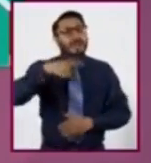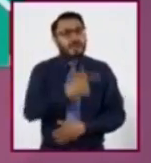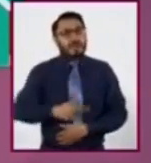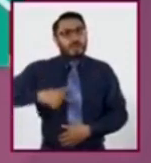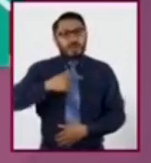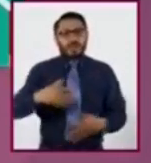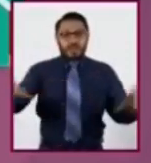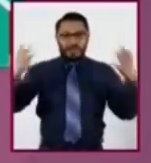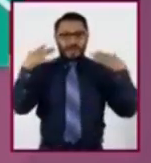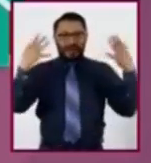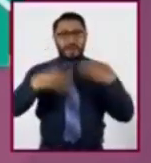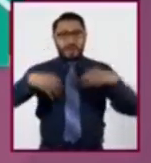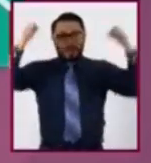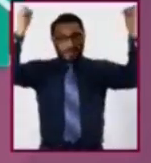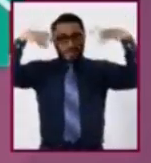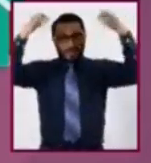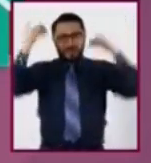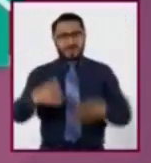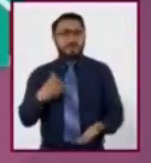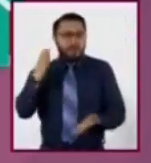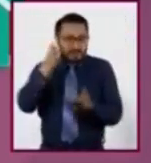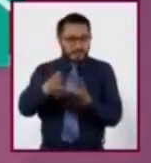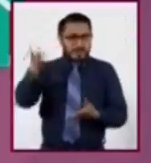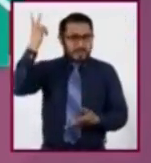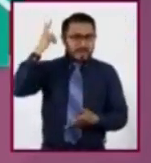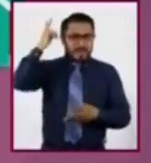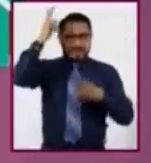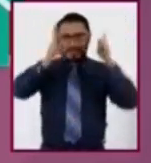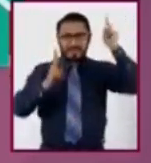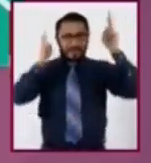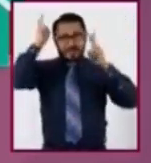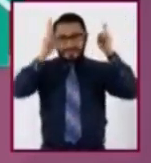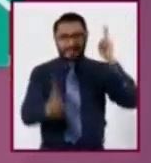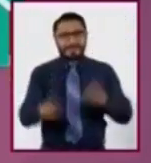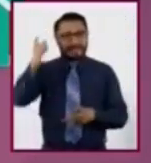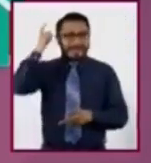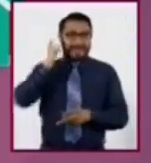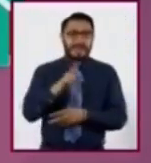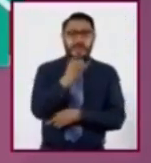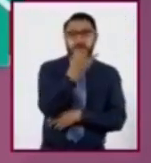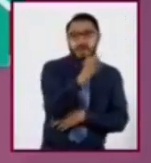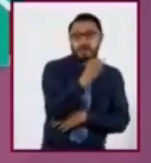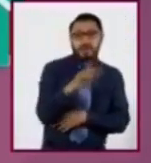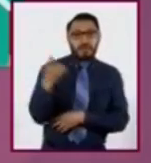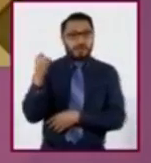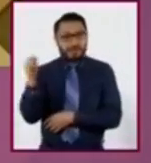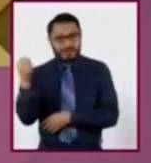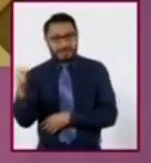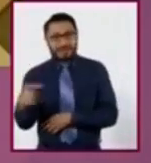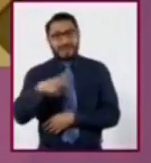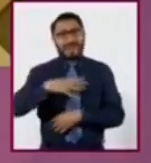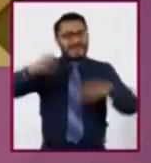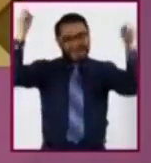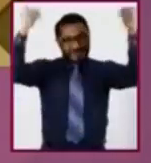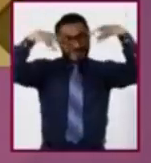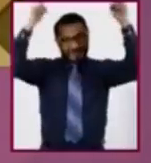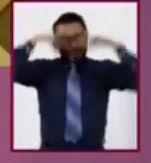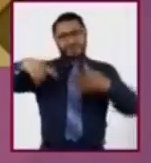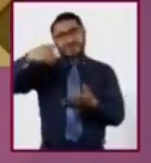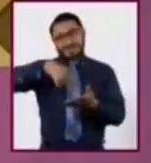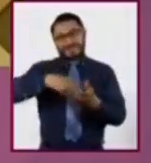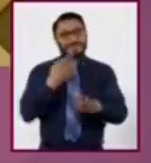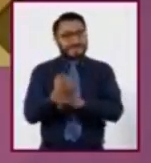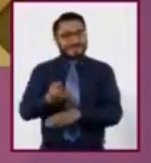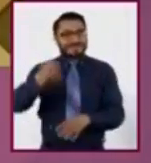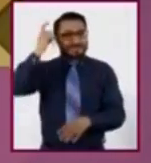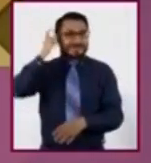visitar Guerrero entre junio y septiembre porque es la temporada de lluvias de la región. La